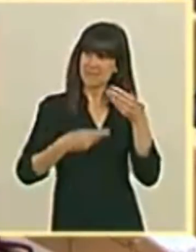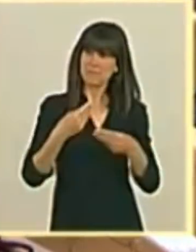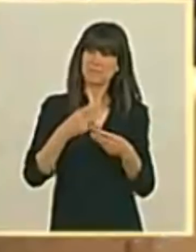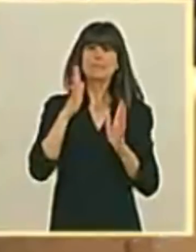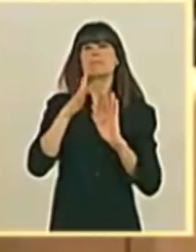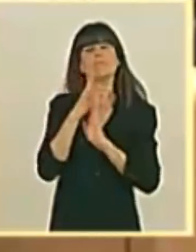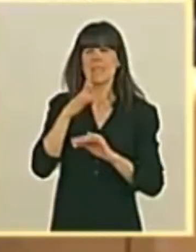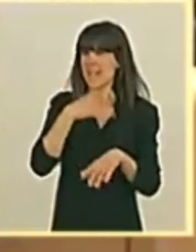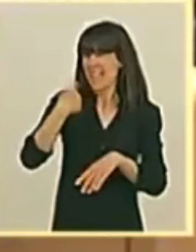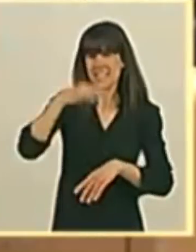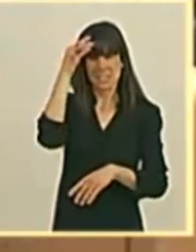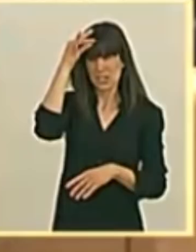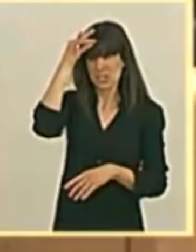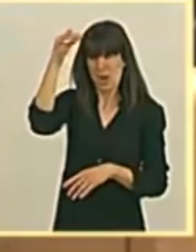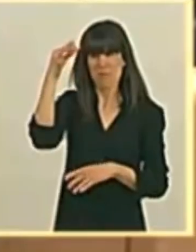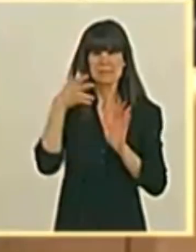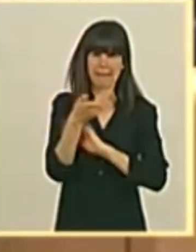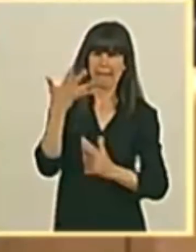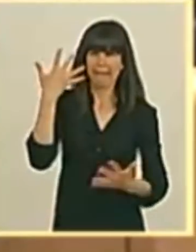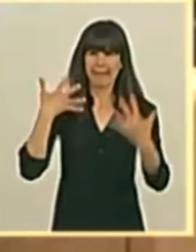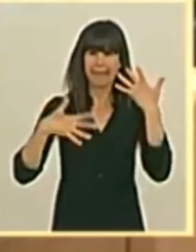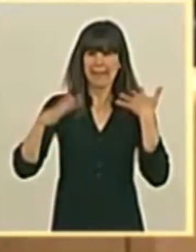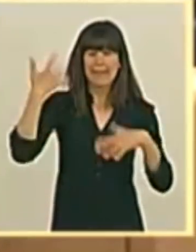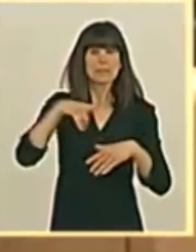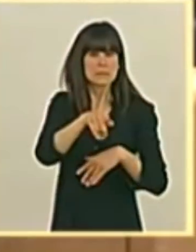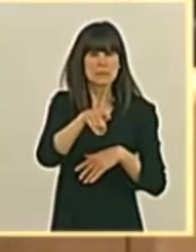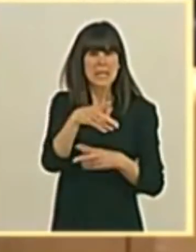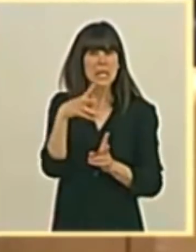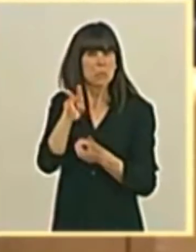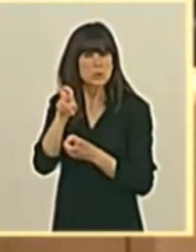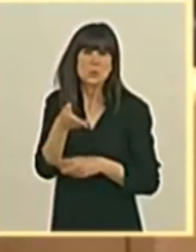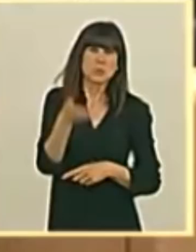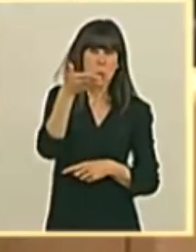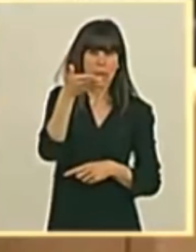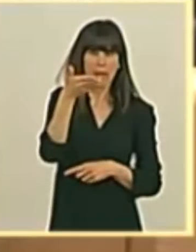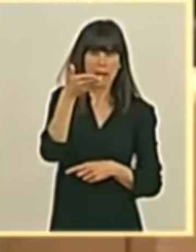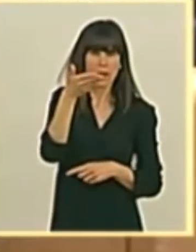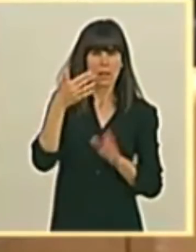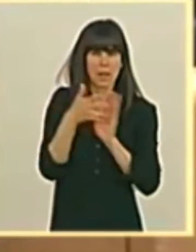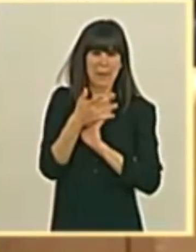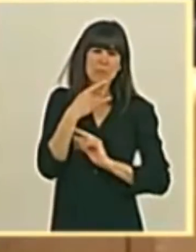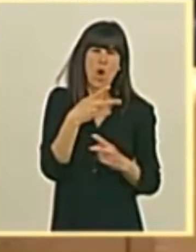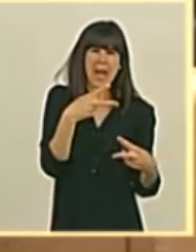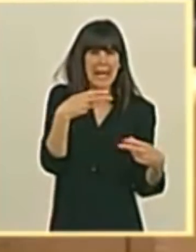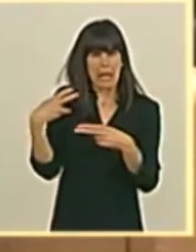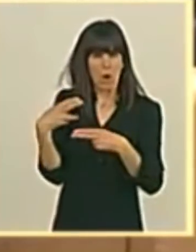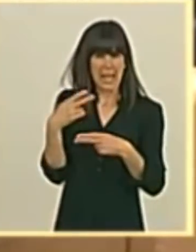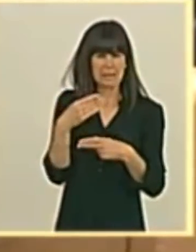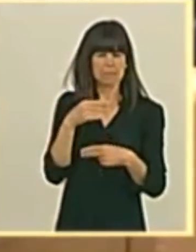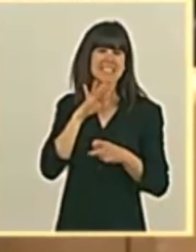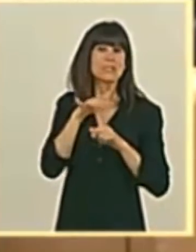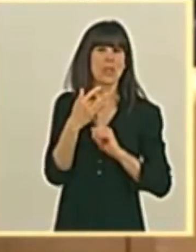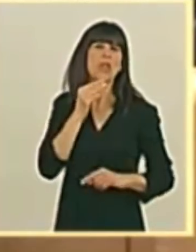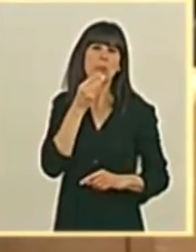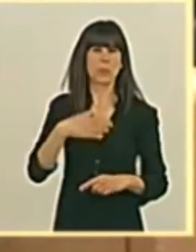El colmo de la pirueta, señorías, es que ustedes suben impuestos cuando gobiernan y recortan el estado del bienestar. Les recordaré,